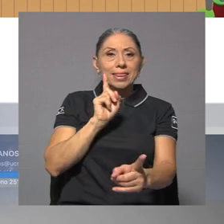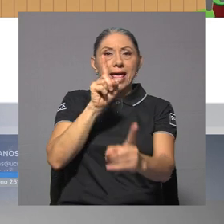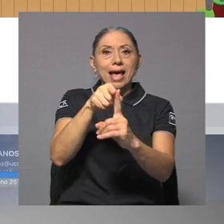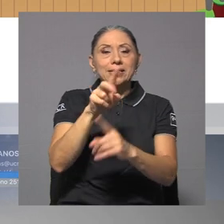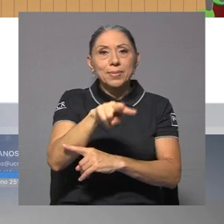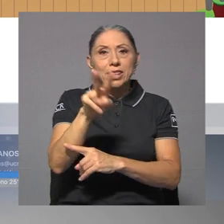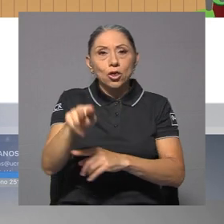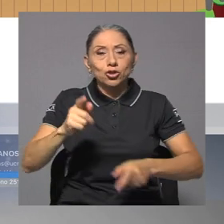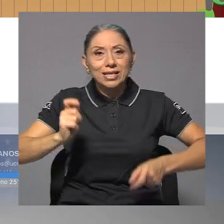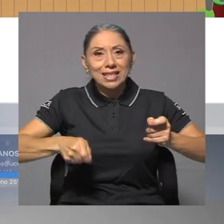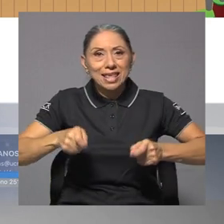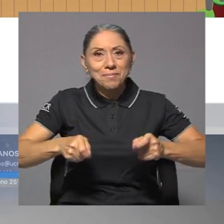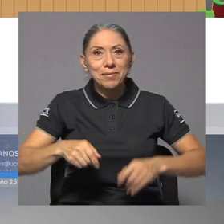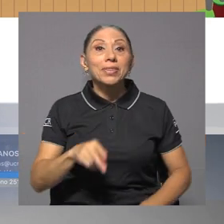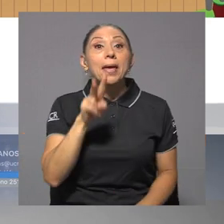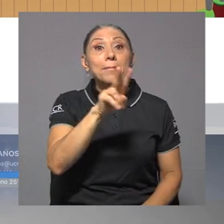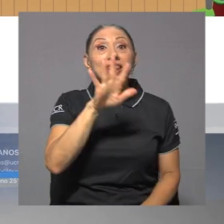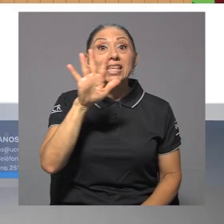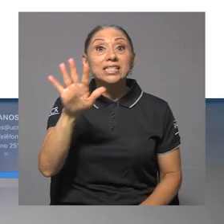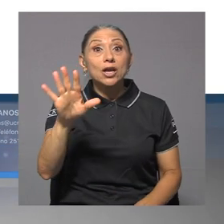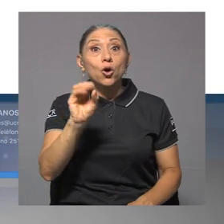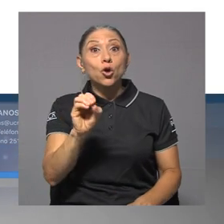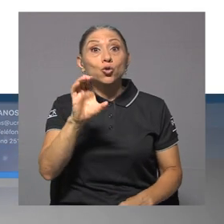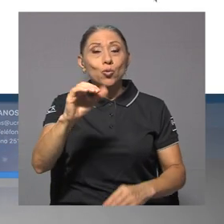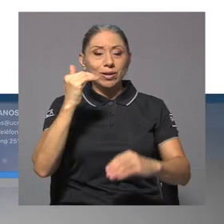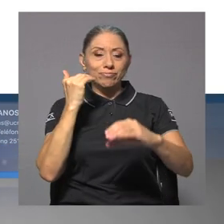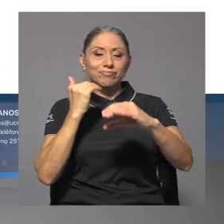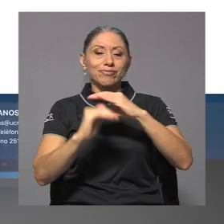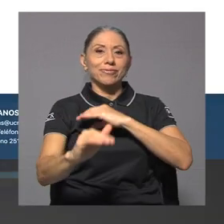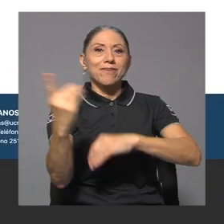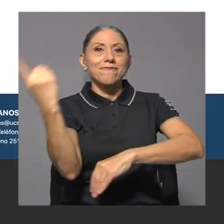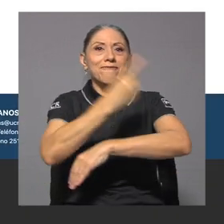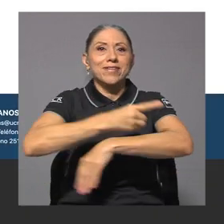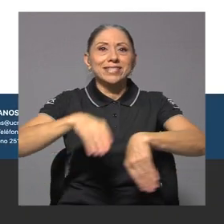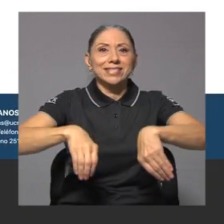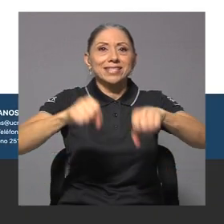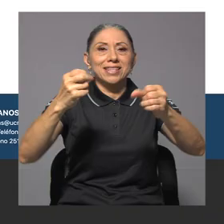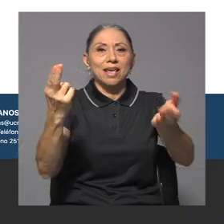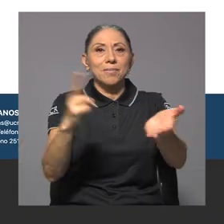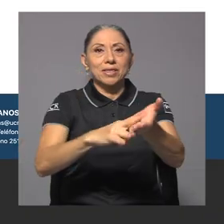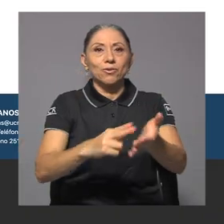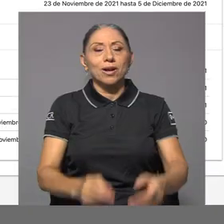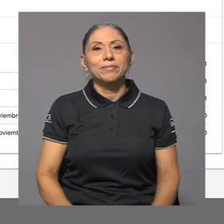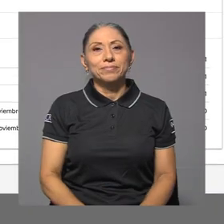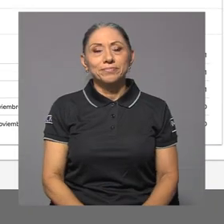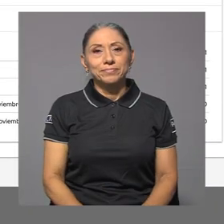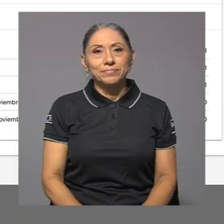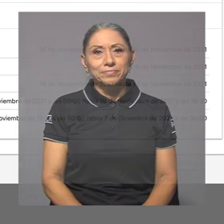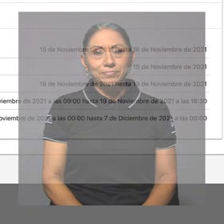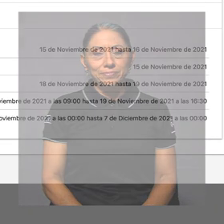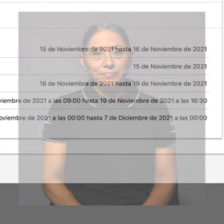20 al 22 de septiembre. El 25 de octubre se enviarán las fechas para cita de matrícula.